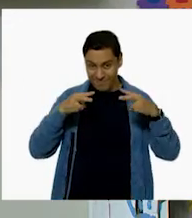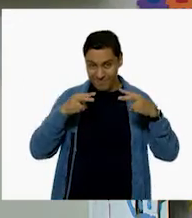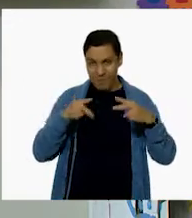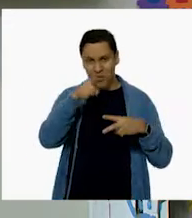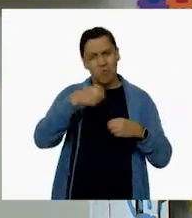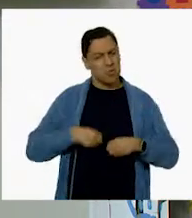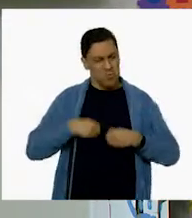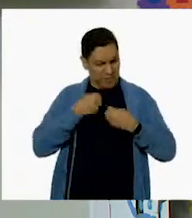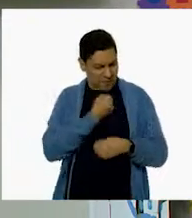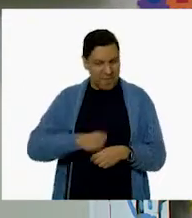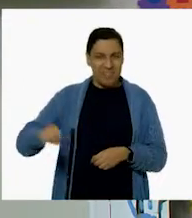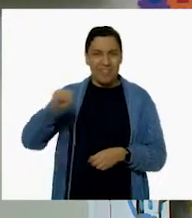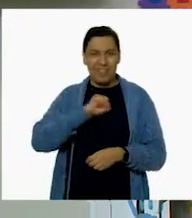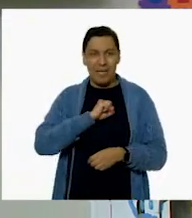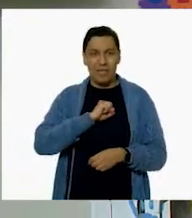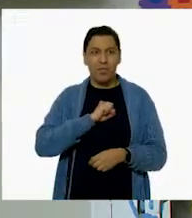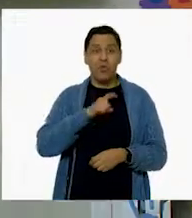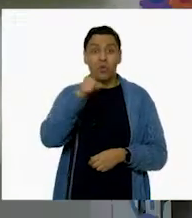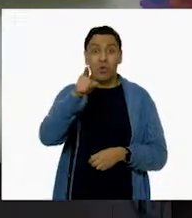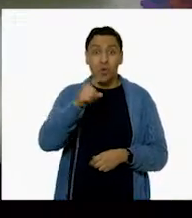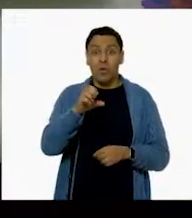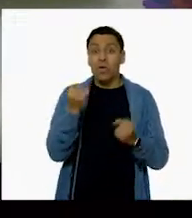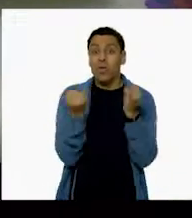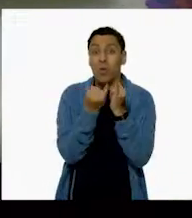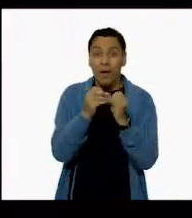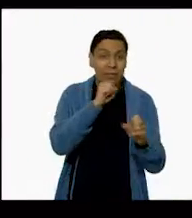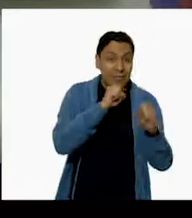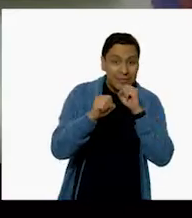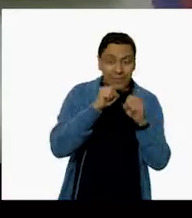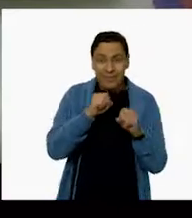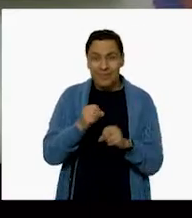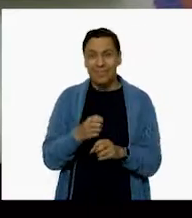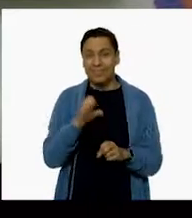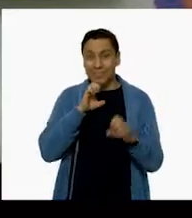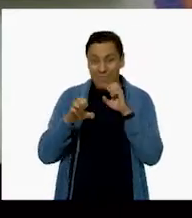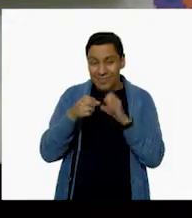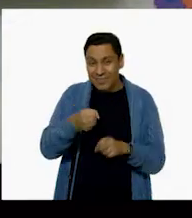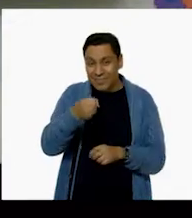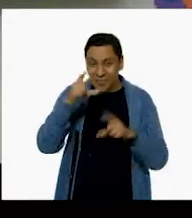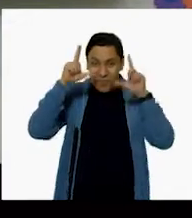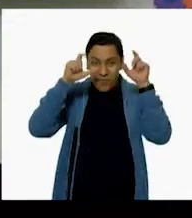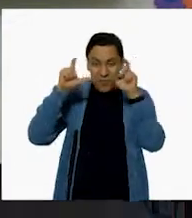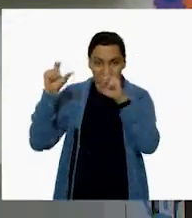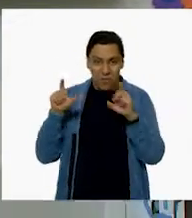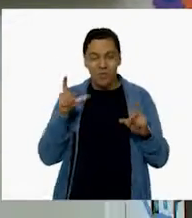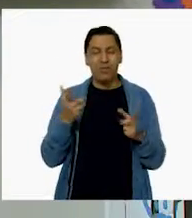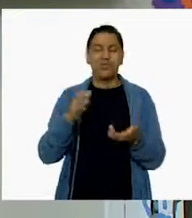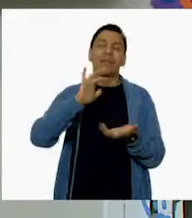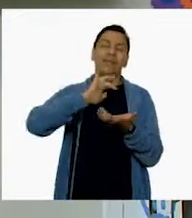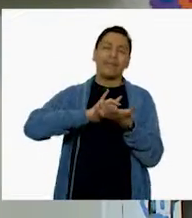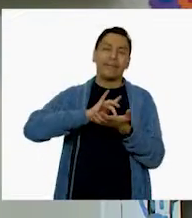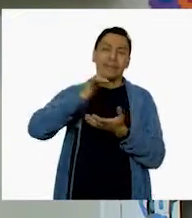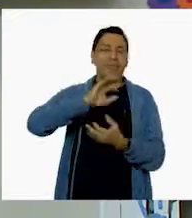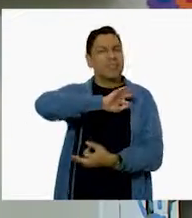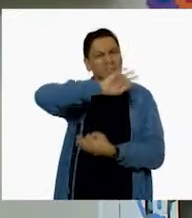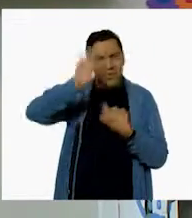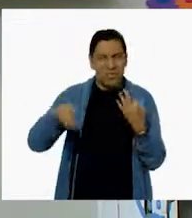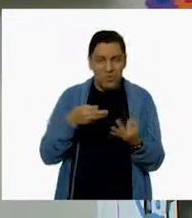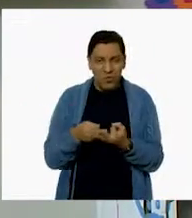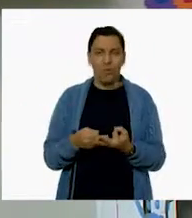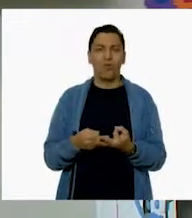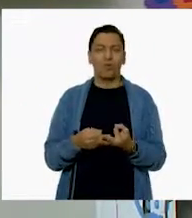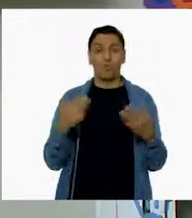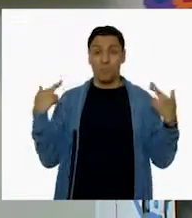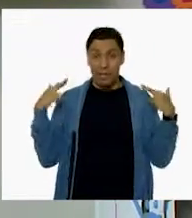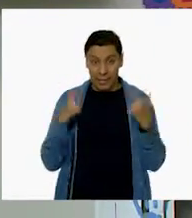saludablemente. Ah, pero pónganse reporteros para la foto. Y de esta manera, así le agradecemos a las niñas y los niños,